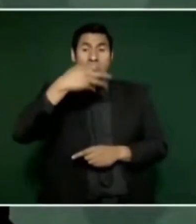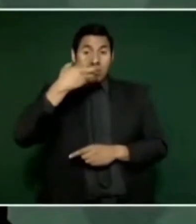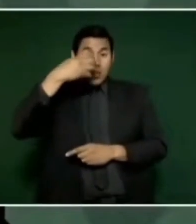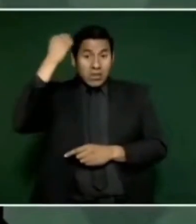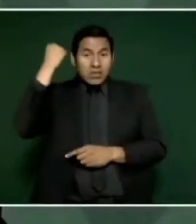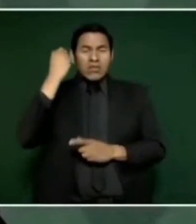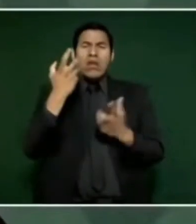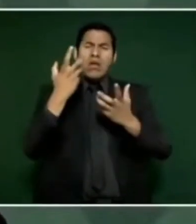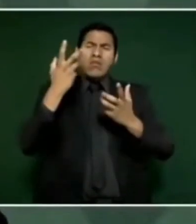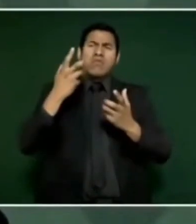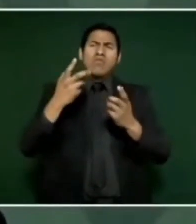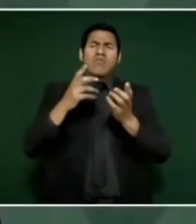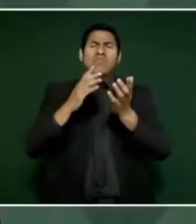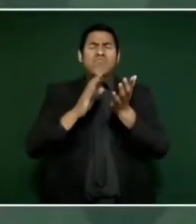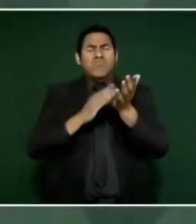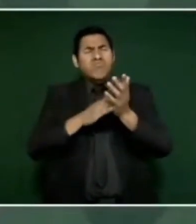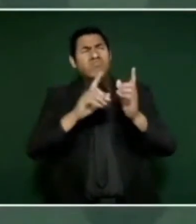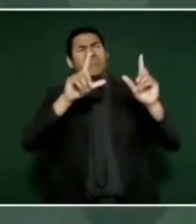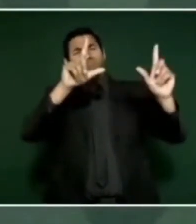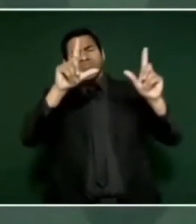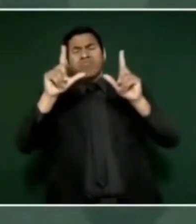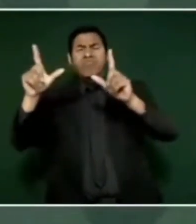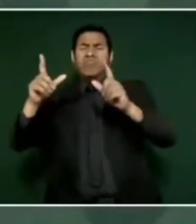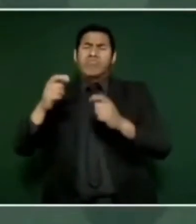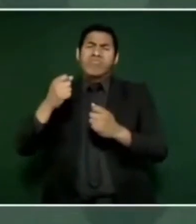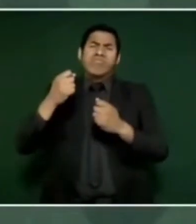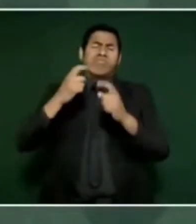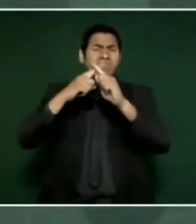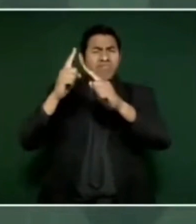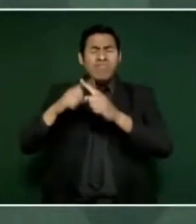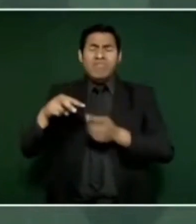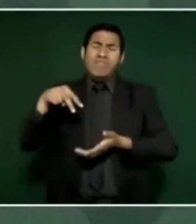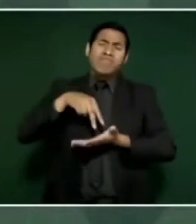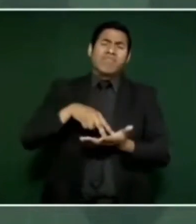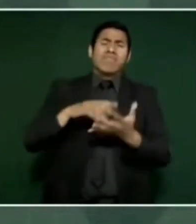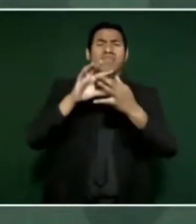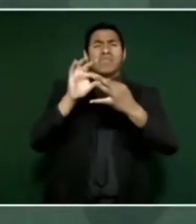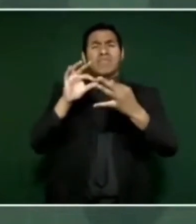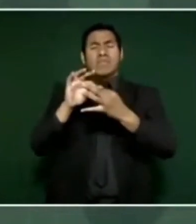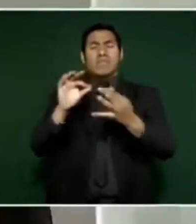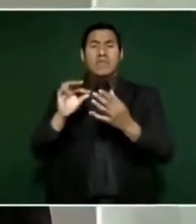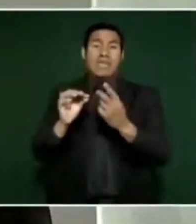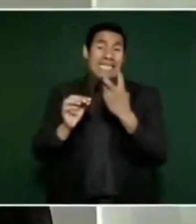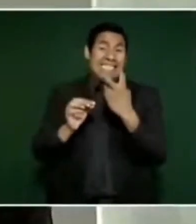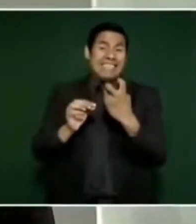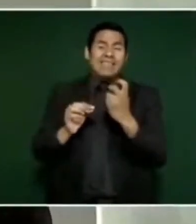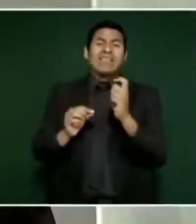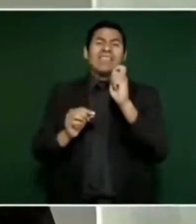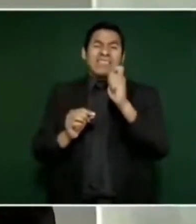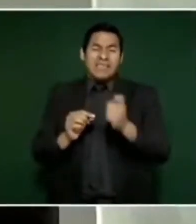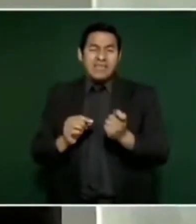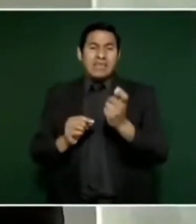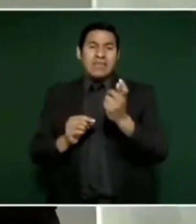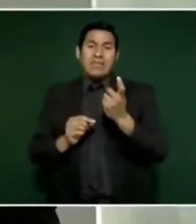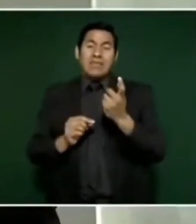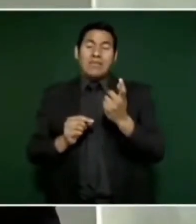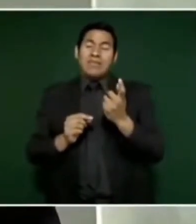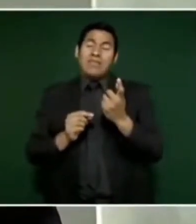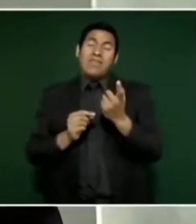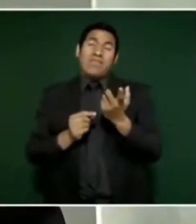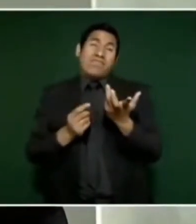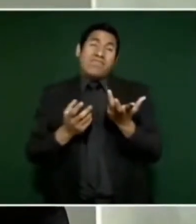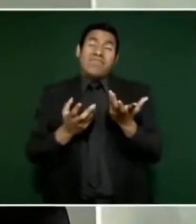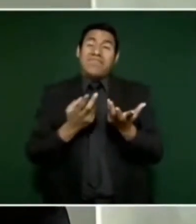Lo que se tiene que pensar es que la gente, más ahora,